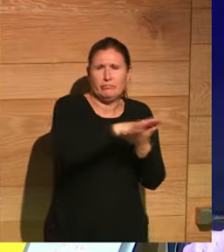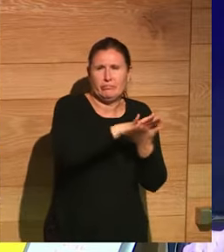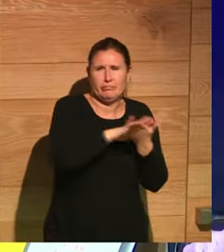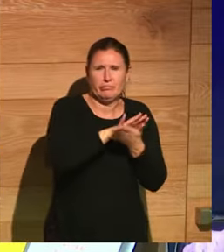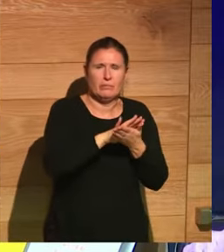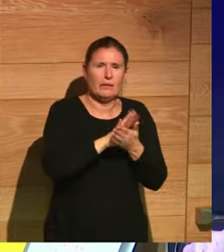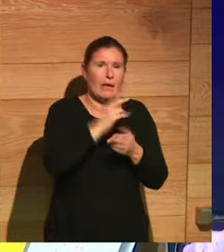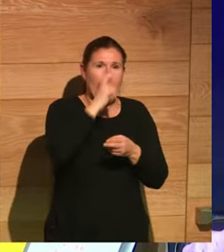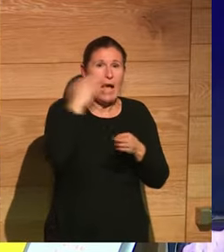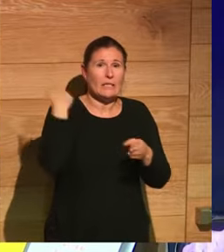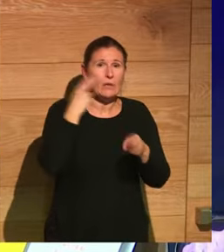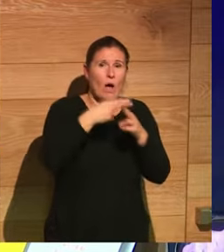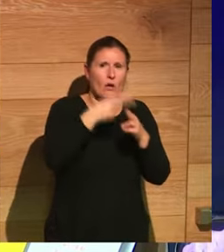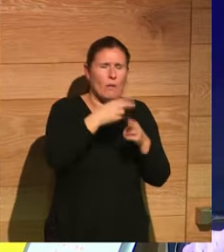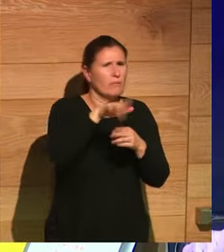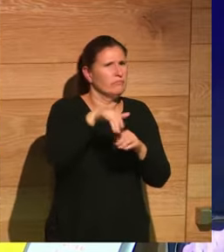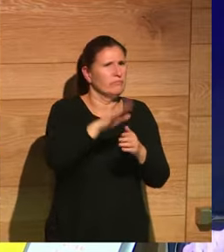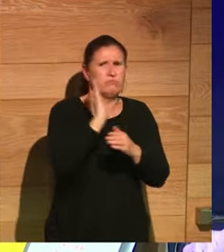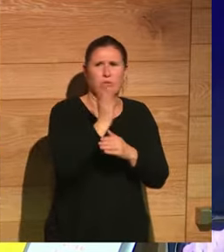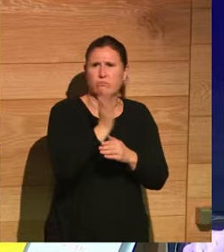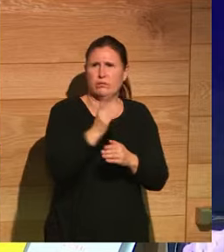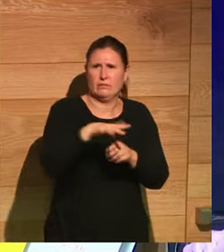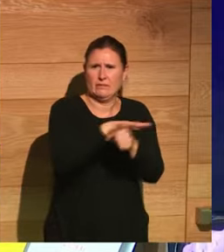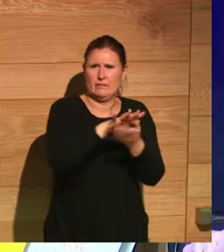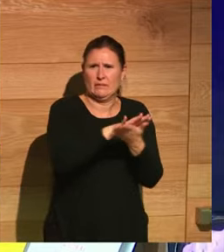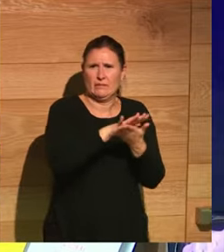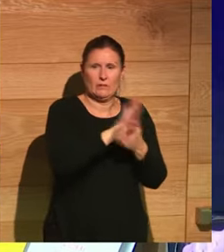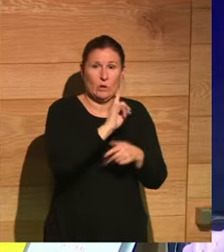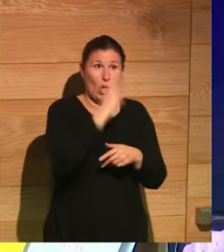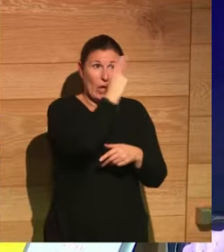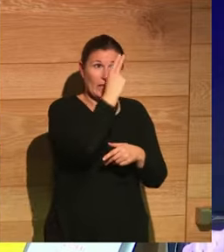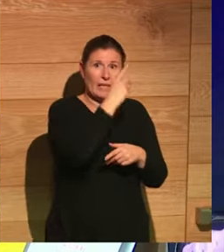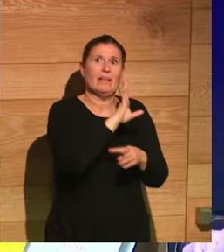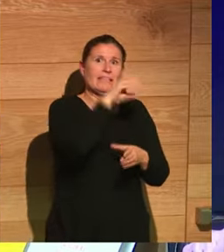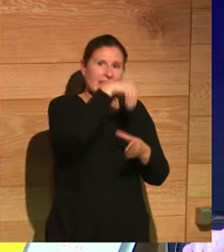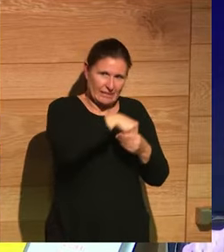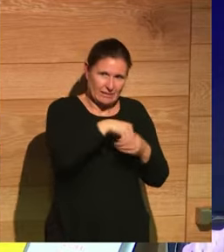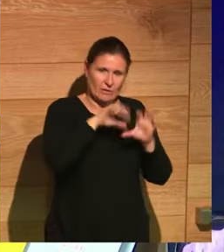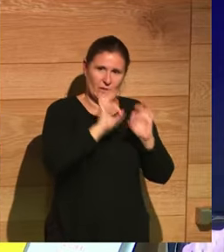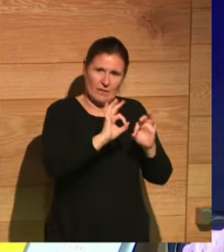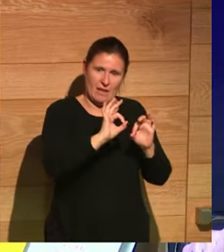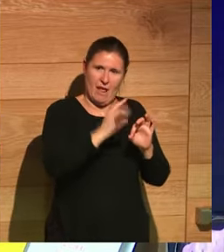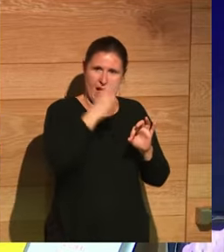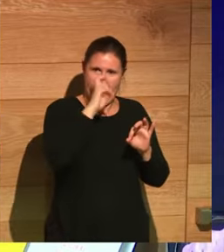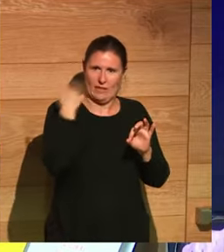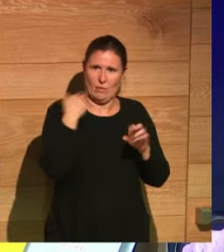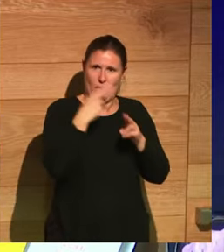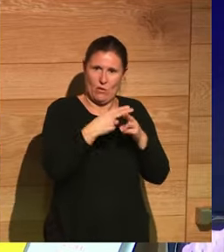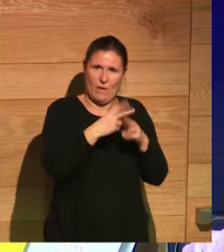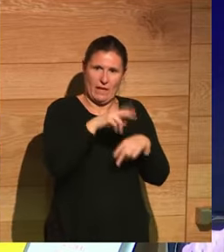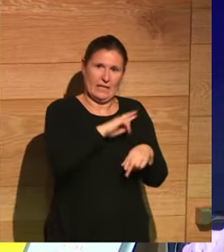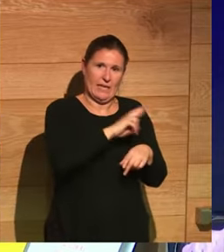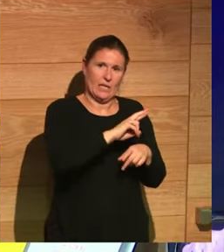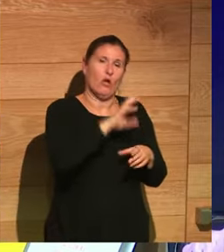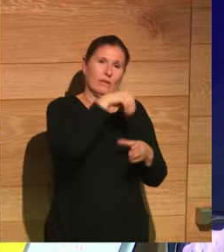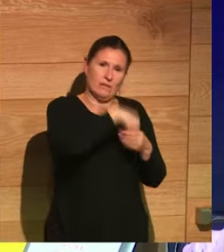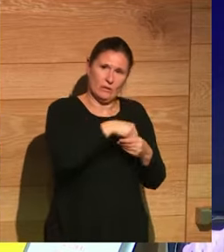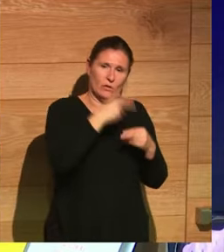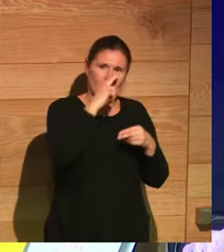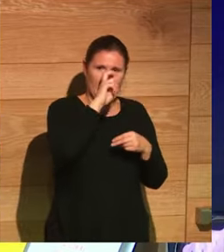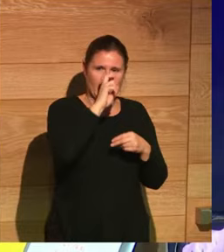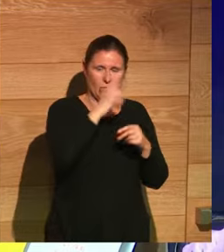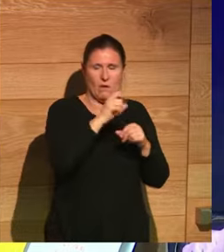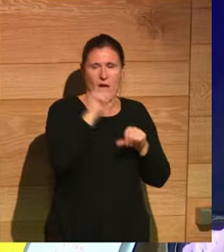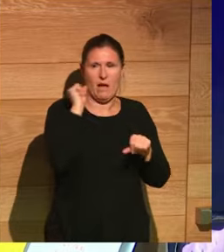Roma. No, perdona, vamos a dejarlo. El cristianismo es parte de la antigua Roma también. Es una religión de la antigua Roma.